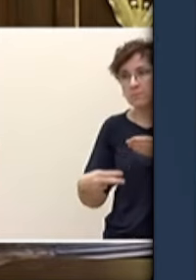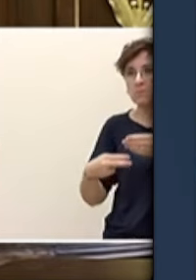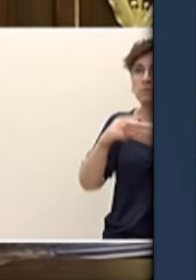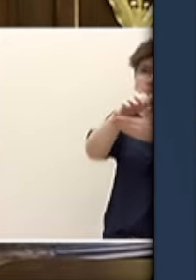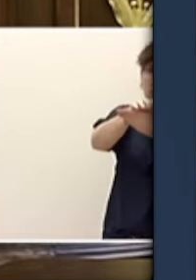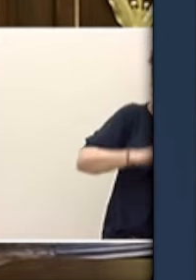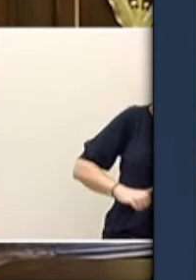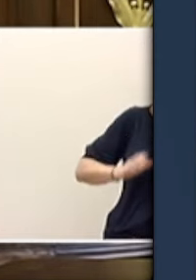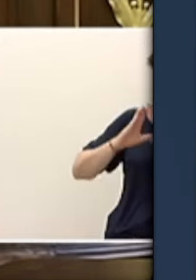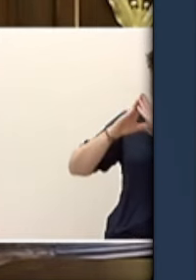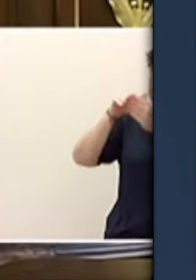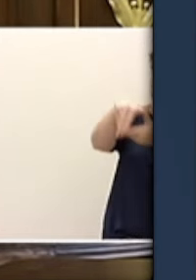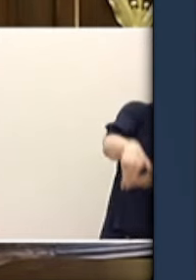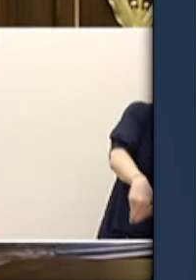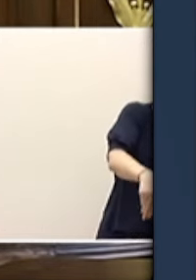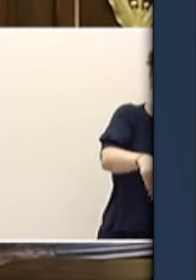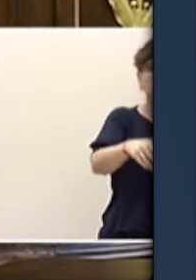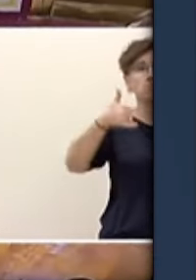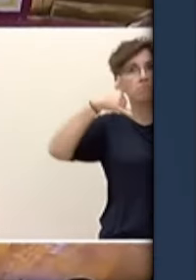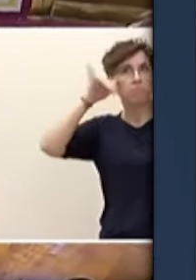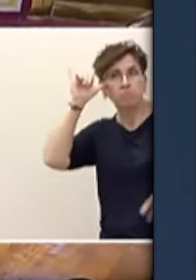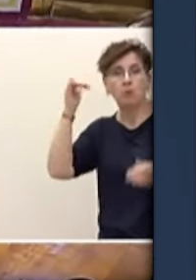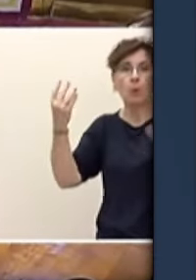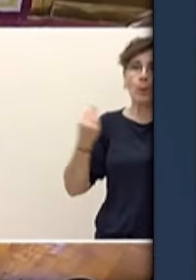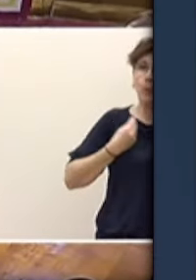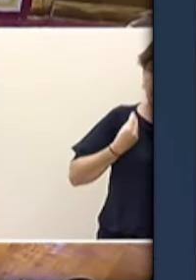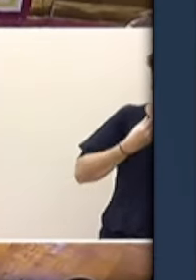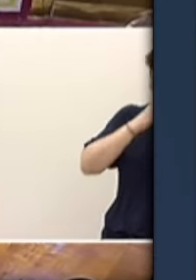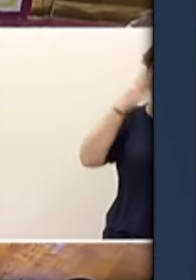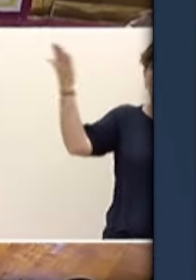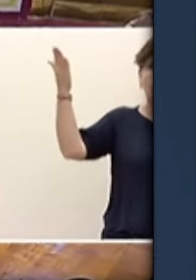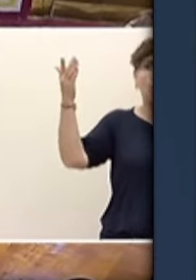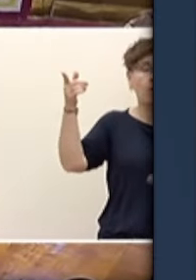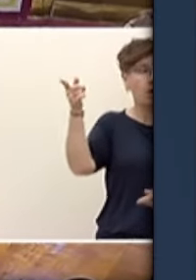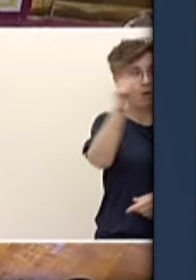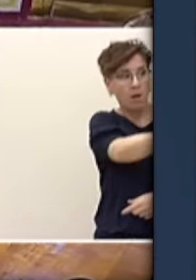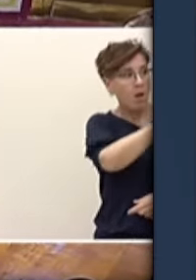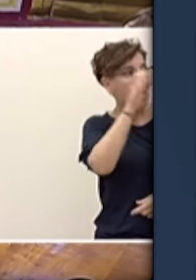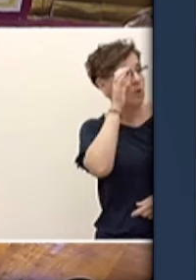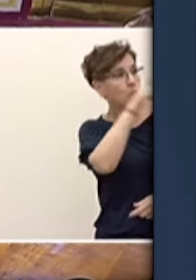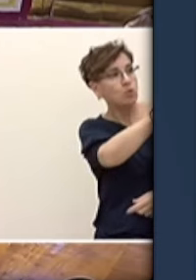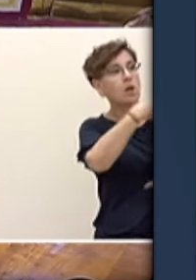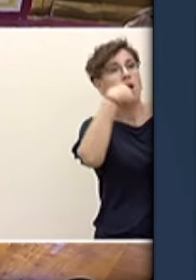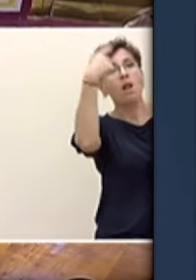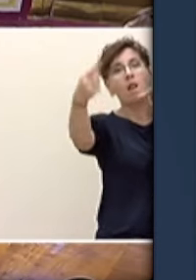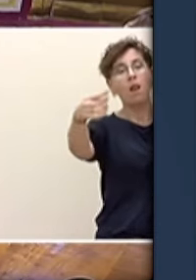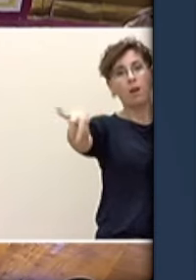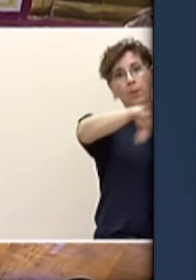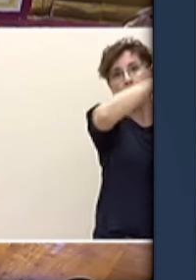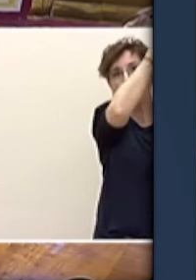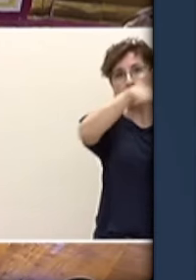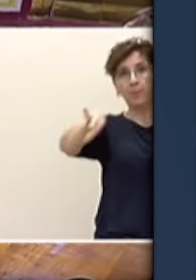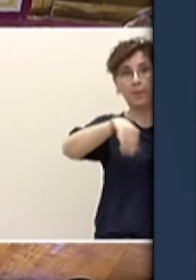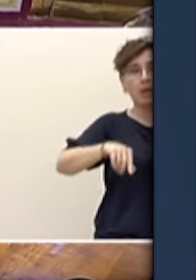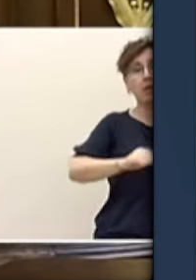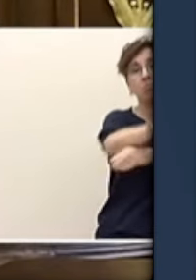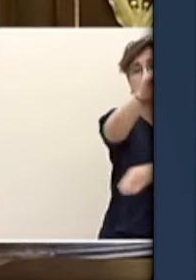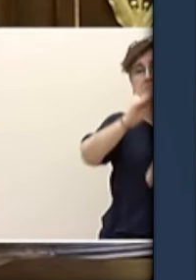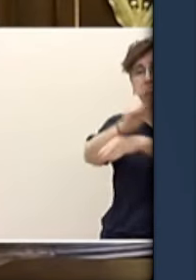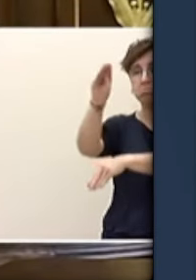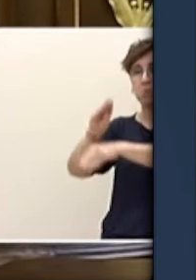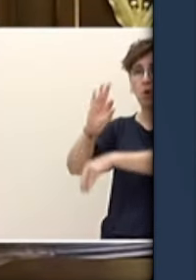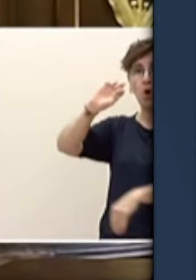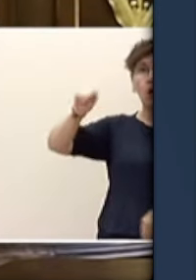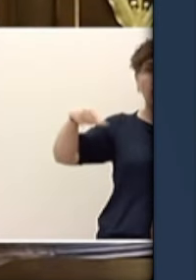porque oyen sus cantos de sirena y porque aquí se financia a las ONGs que colaboran con las mafias del tráfico de personas y que acaban